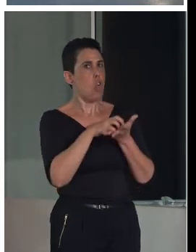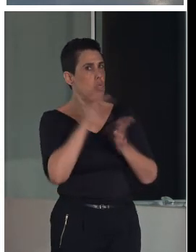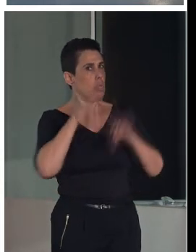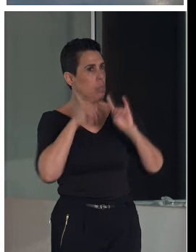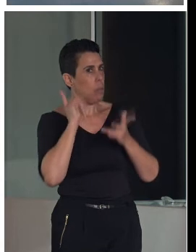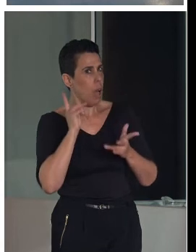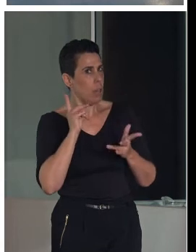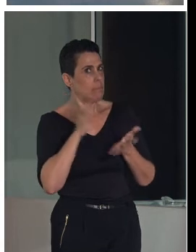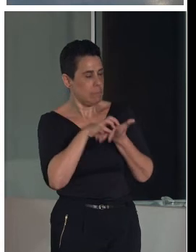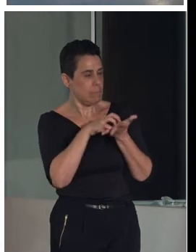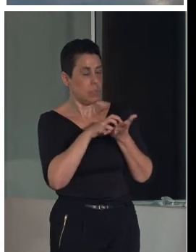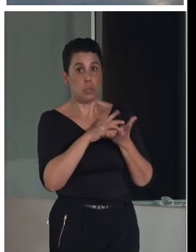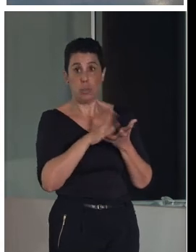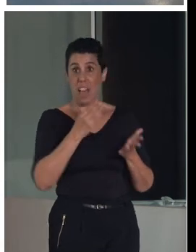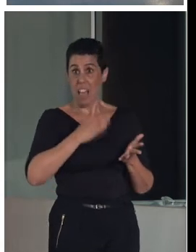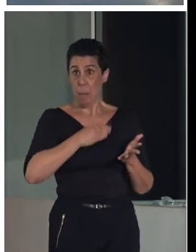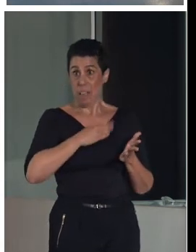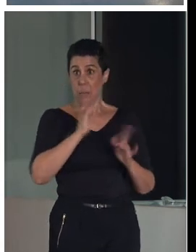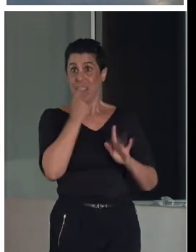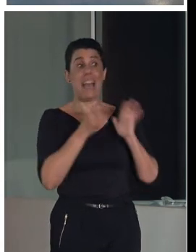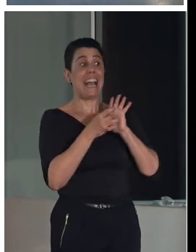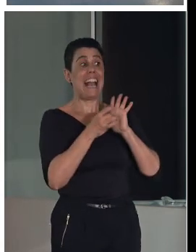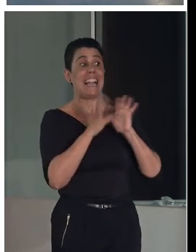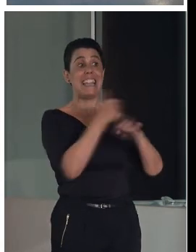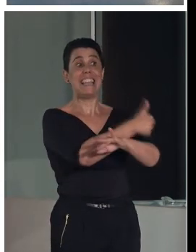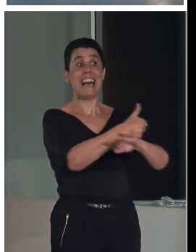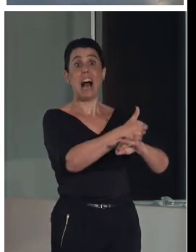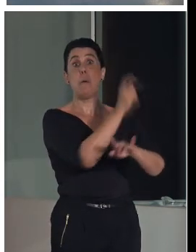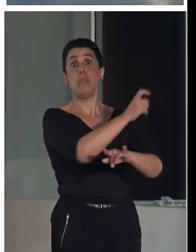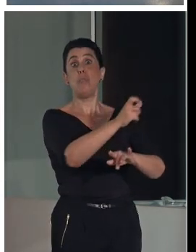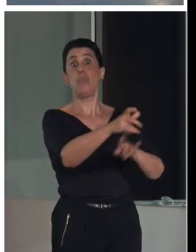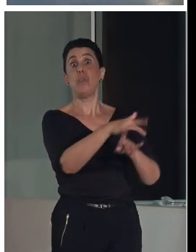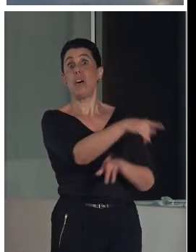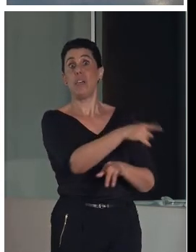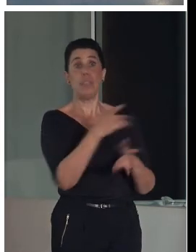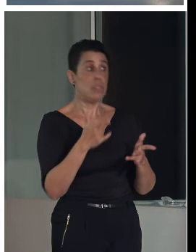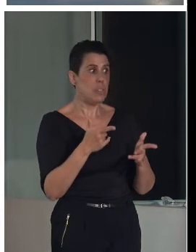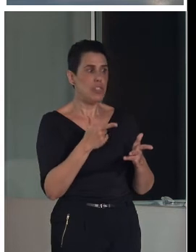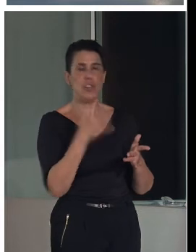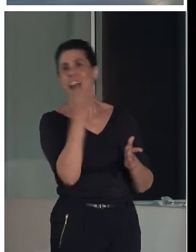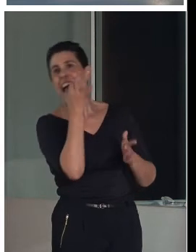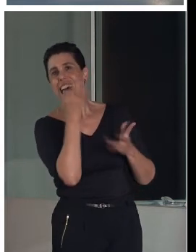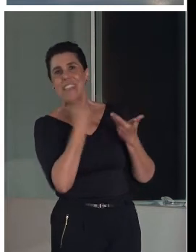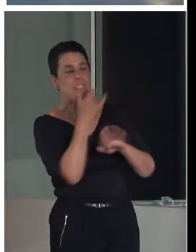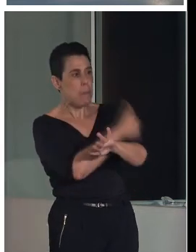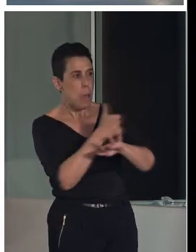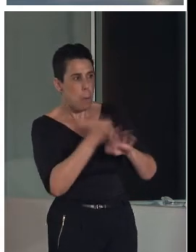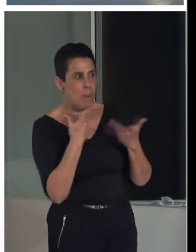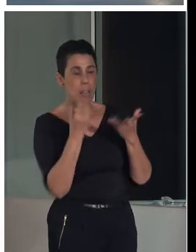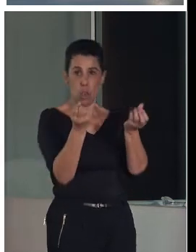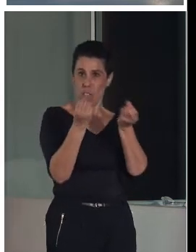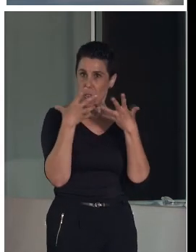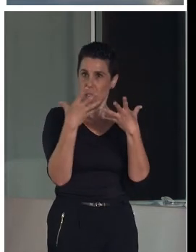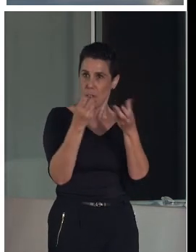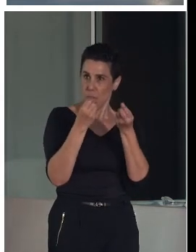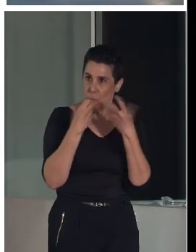No en el patrimonio mundial, sino en otros. La calidad de la población, que quiere decir que es una población informada, que aprecia, que incorpora